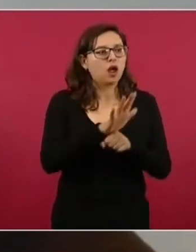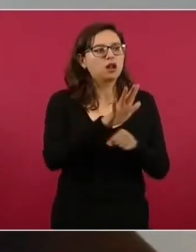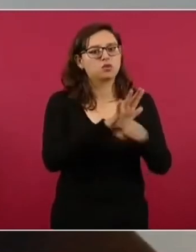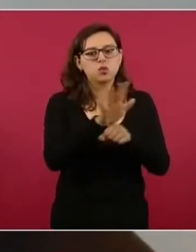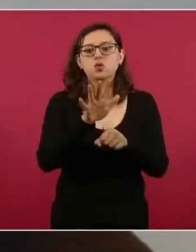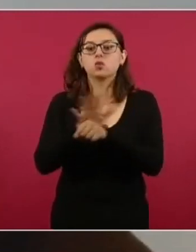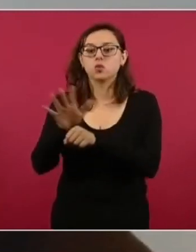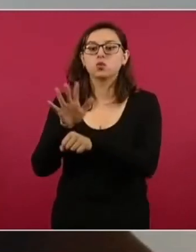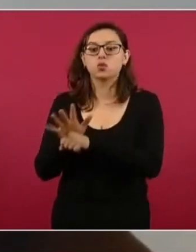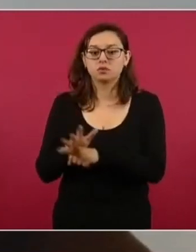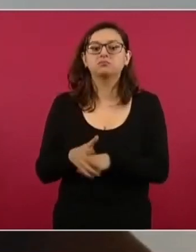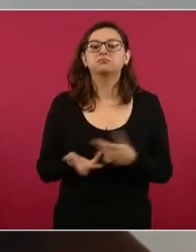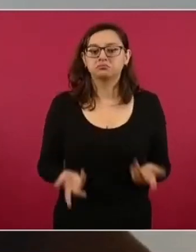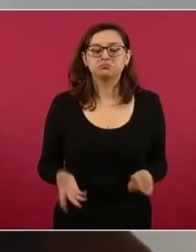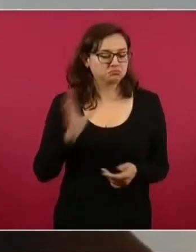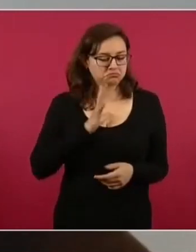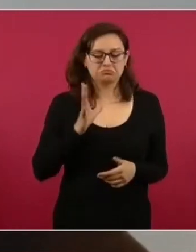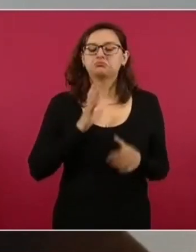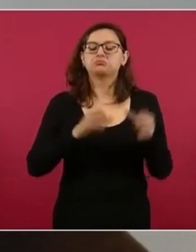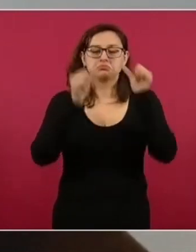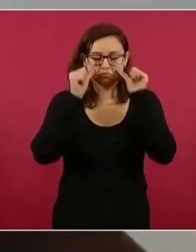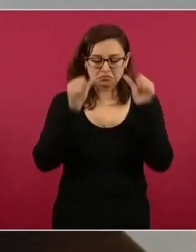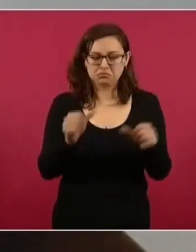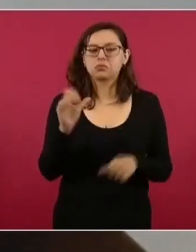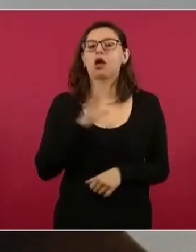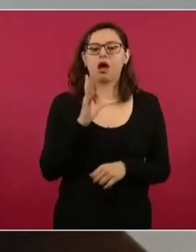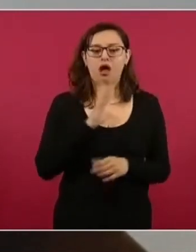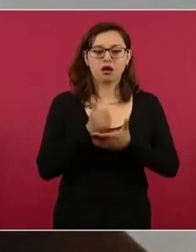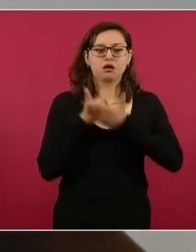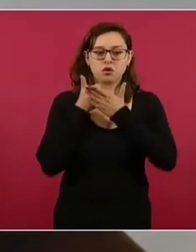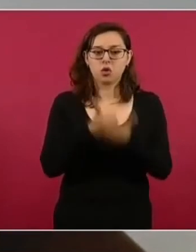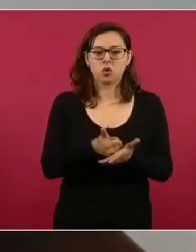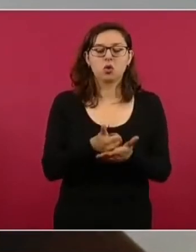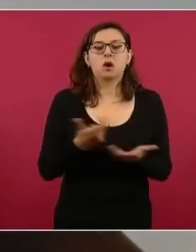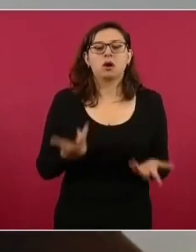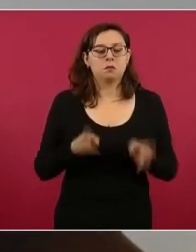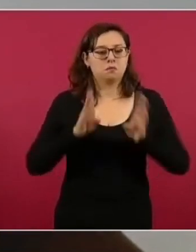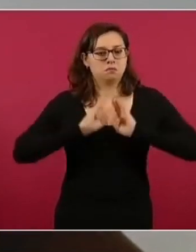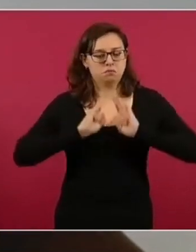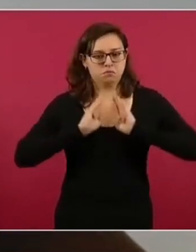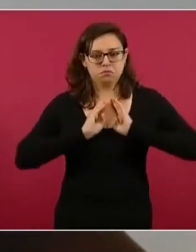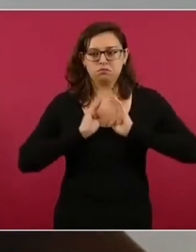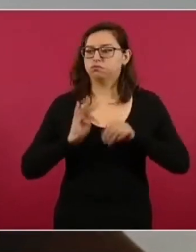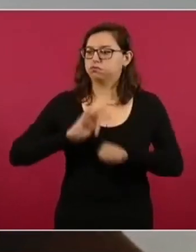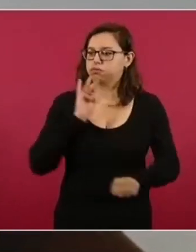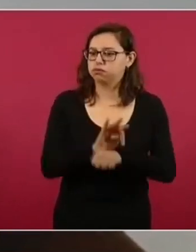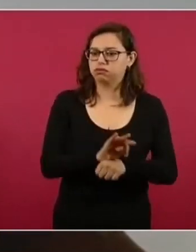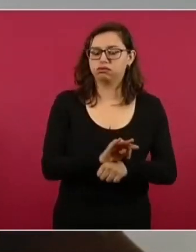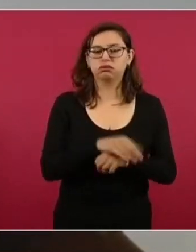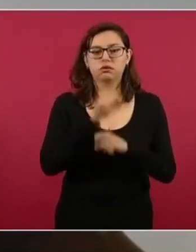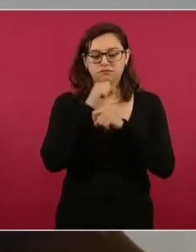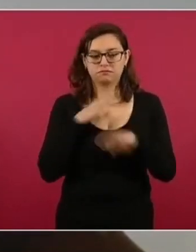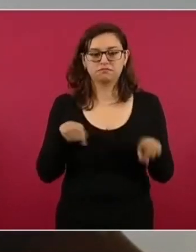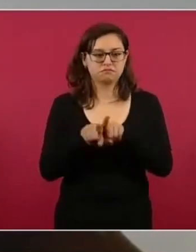La ayuda está llegando, señor presidente, afortunadamente con todo el respaldo de las Fuerzas Armadas y de todos los